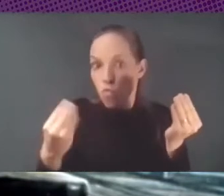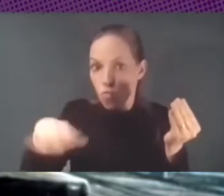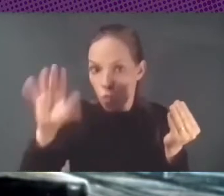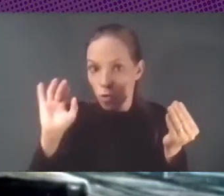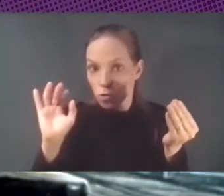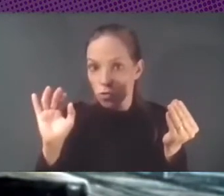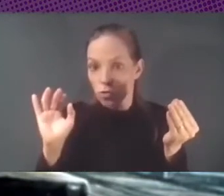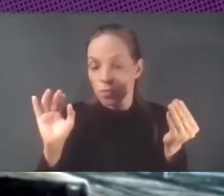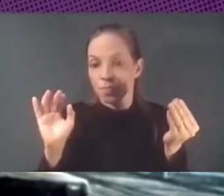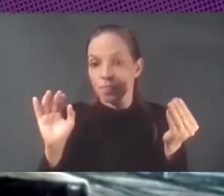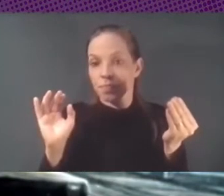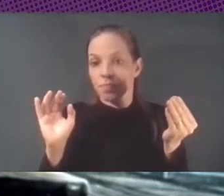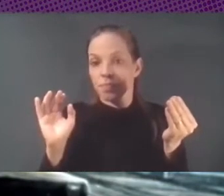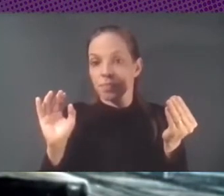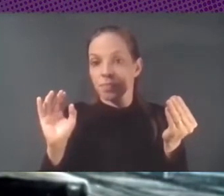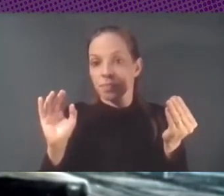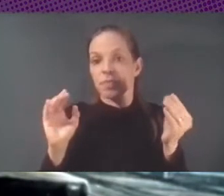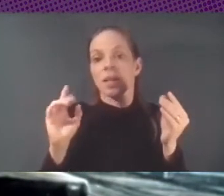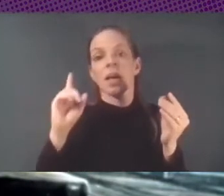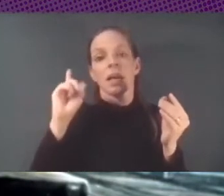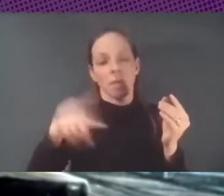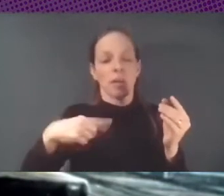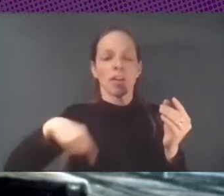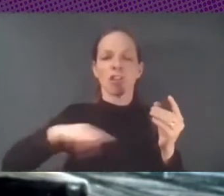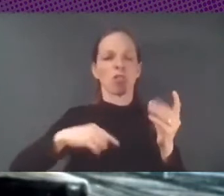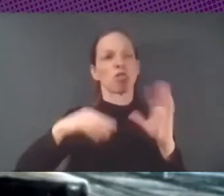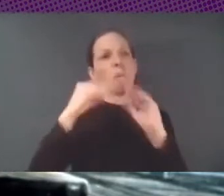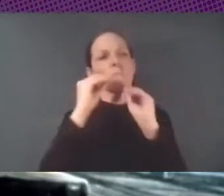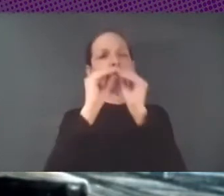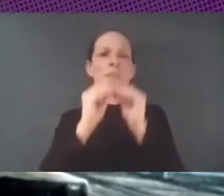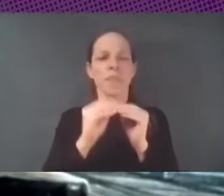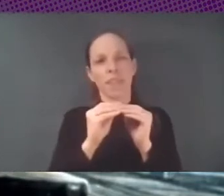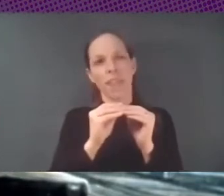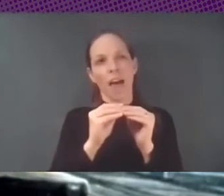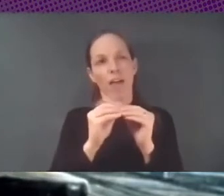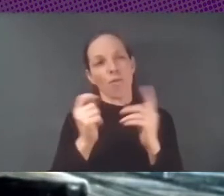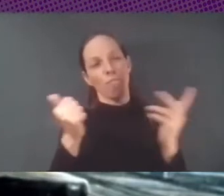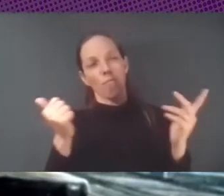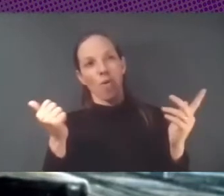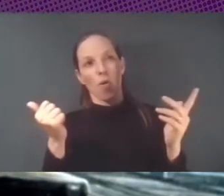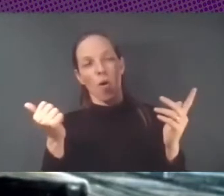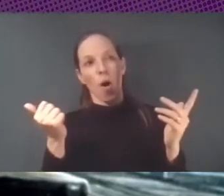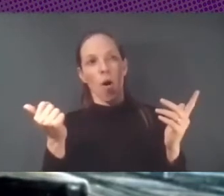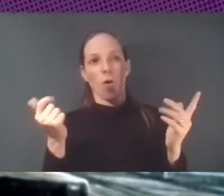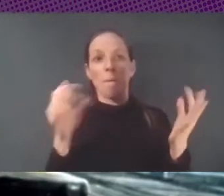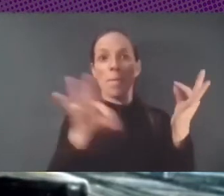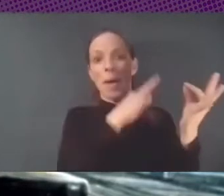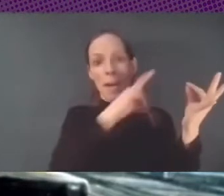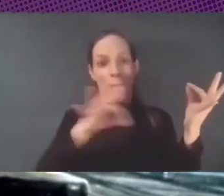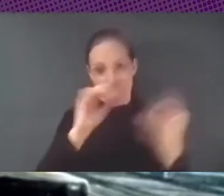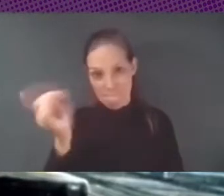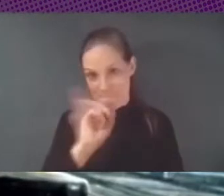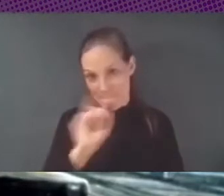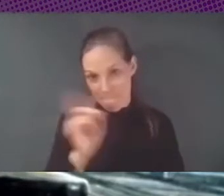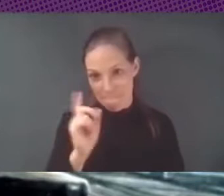bastante no ortodoxo por cómo lo hemos montado, y les voy a decir ahora cuál es nuestra concepción